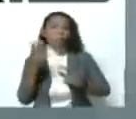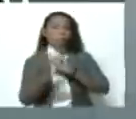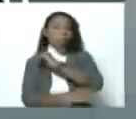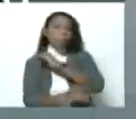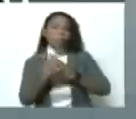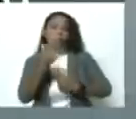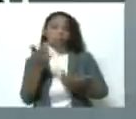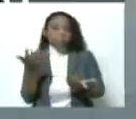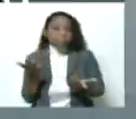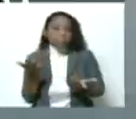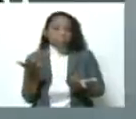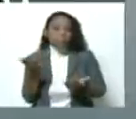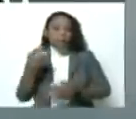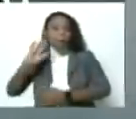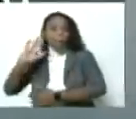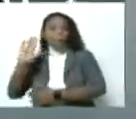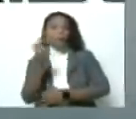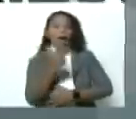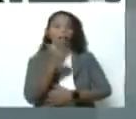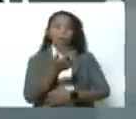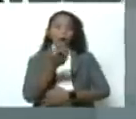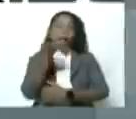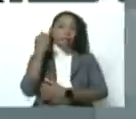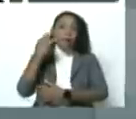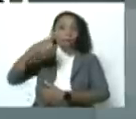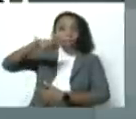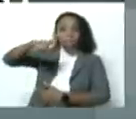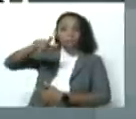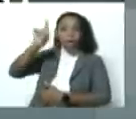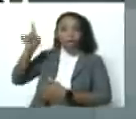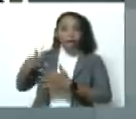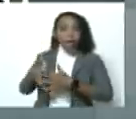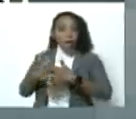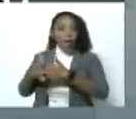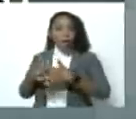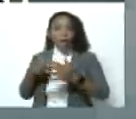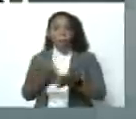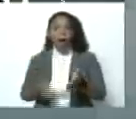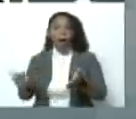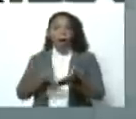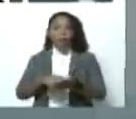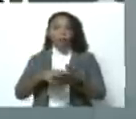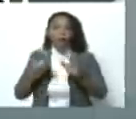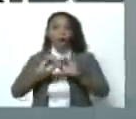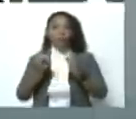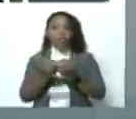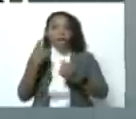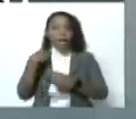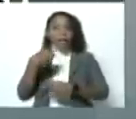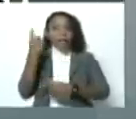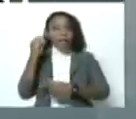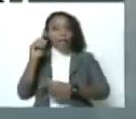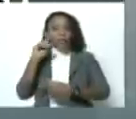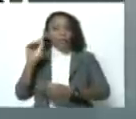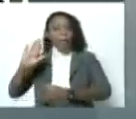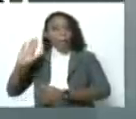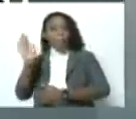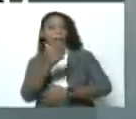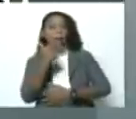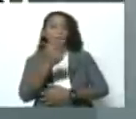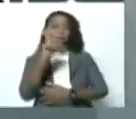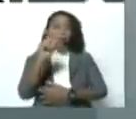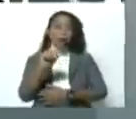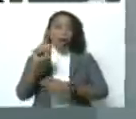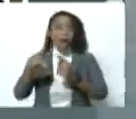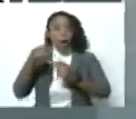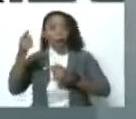Es una cachetada a lo que dijo ayer la marioneta de Estados Unidos, repitiendo el guión del Departamento de Estado, y es una cachetada a lo que dijo también la